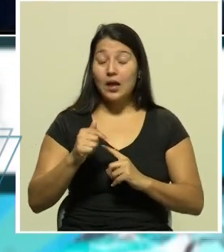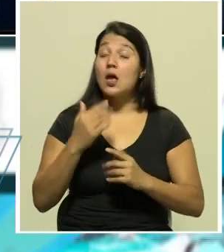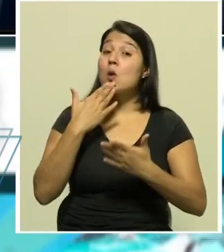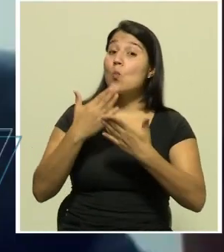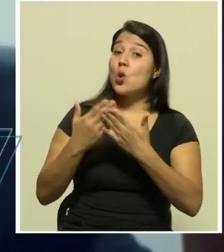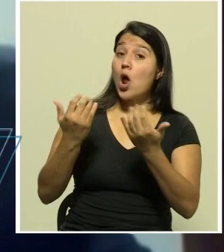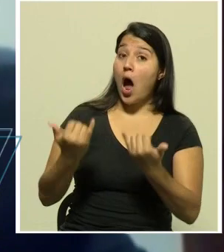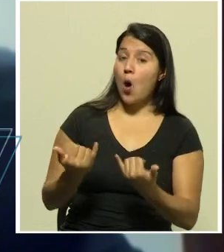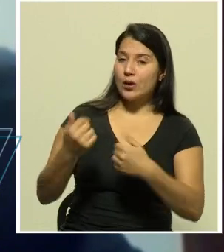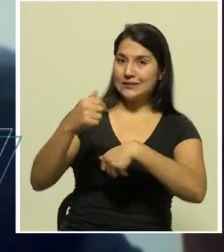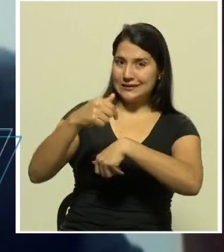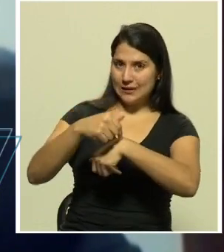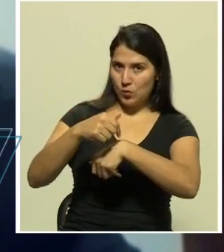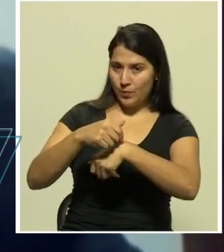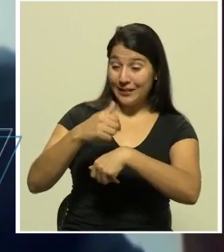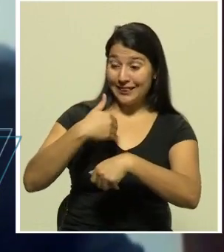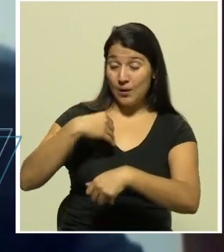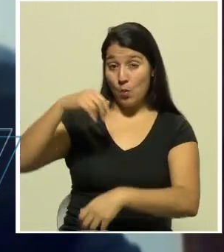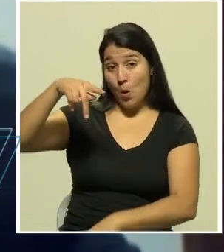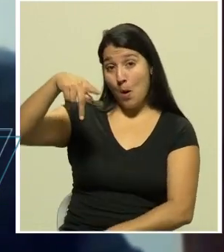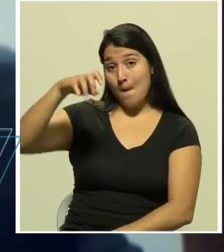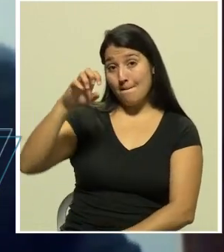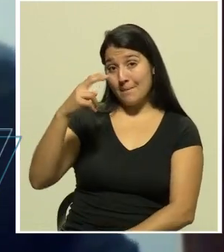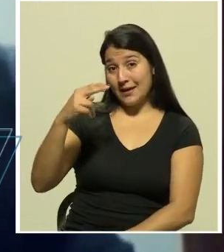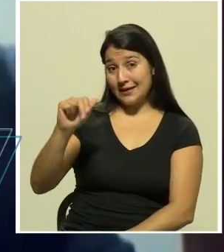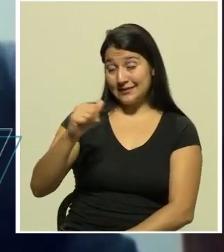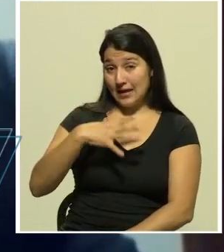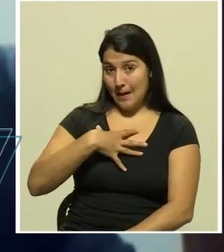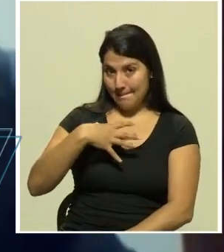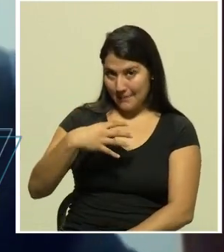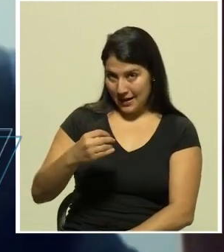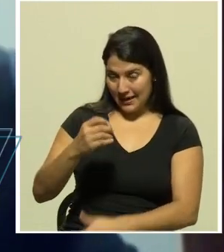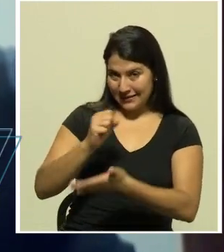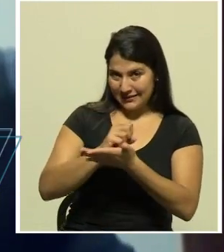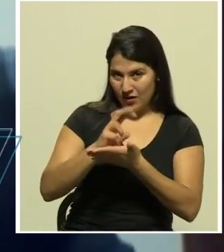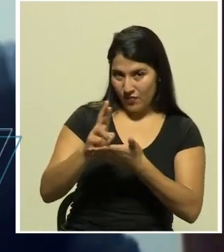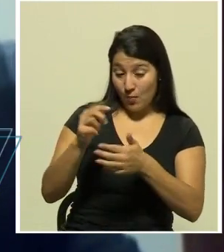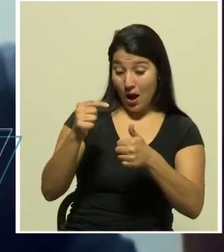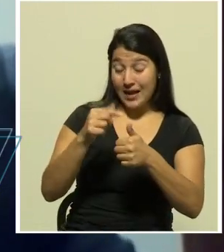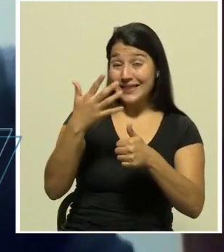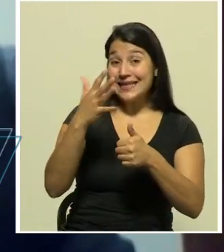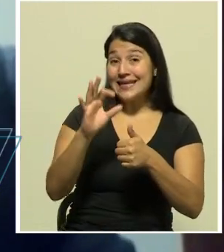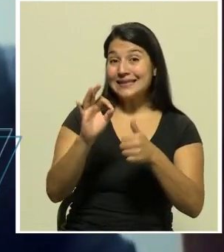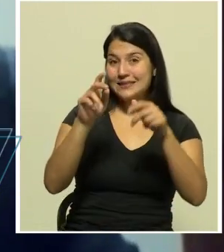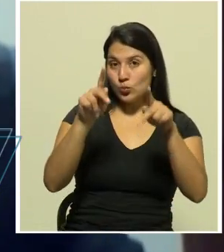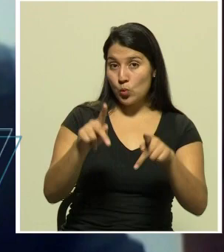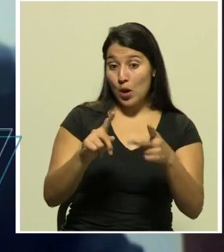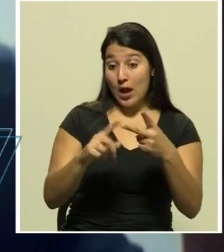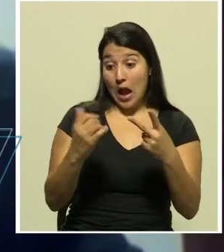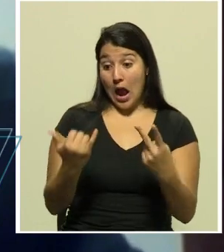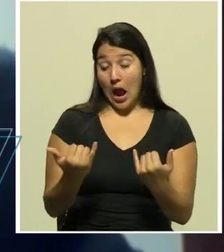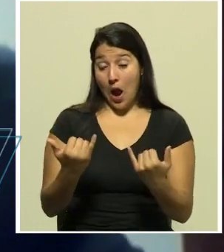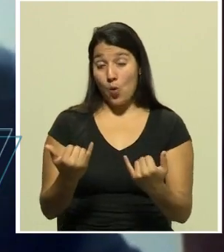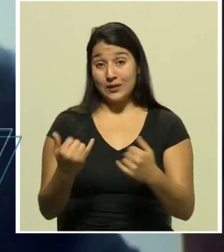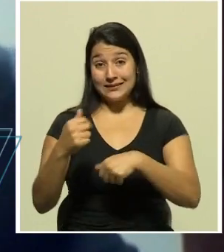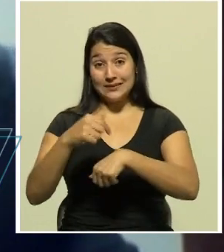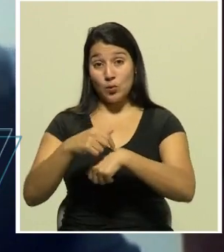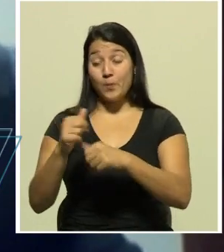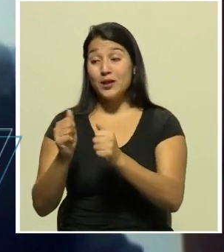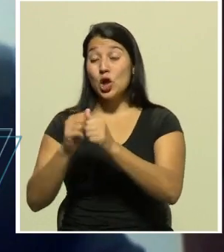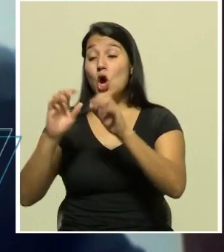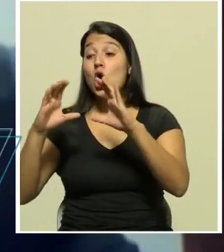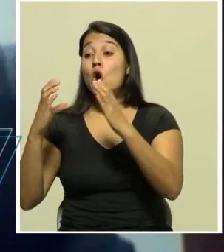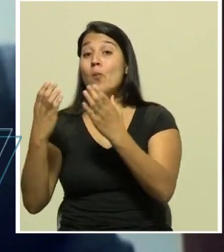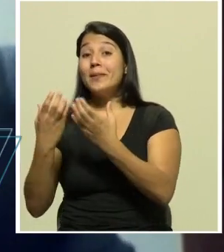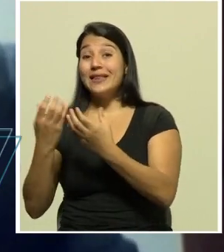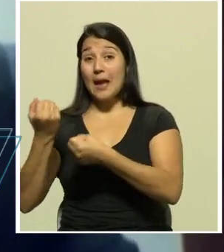bueno además de Peñablanca de San Ramón que acaban ustedes de informar que tiene 19 personas en este momento con el Comité Municipal de San